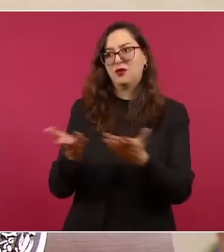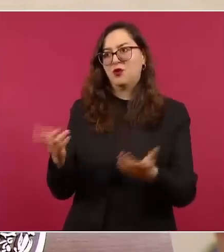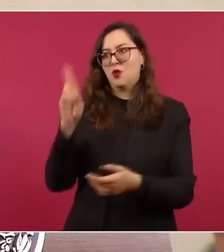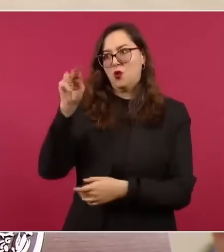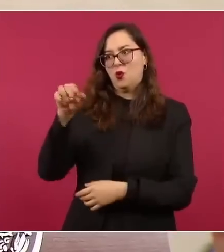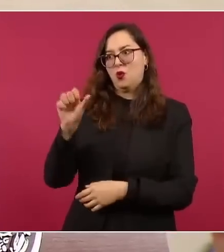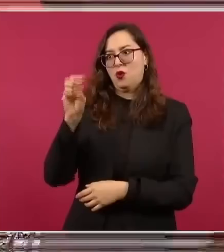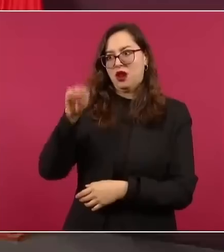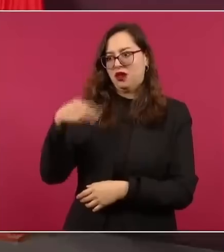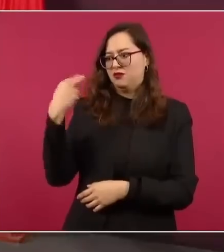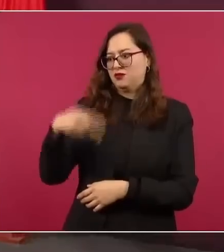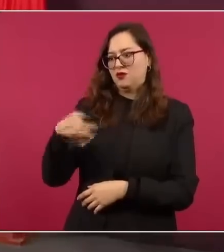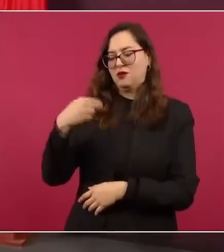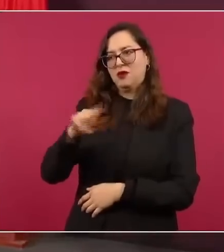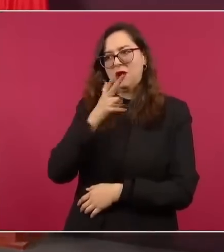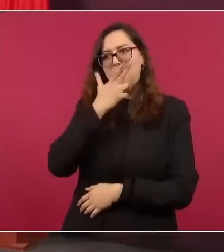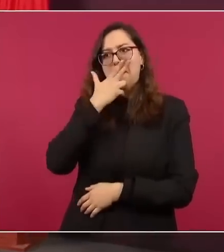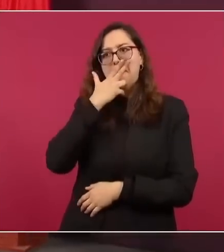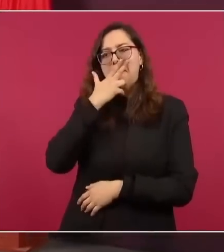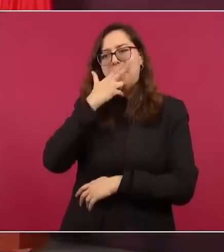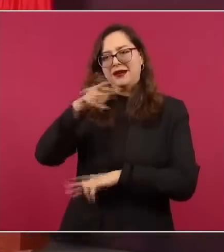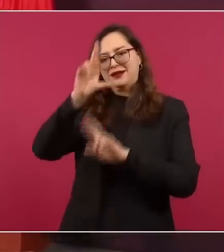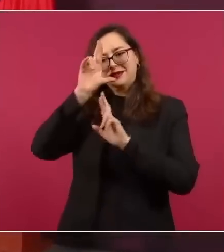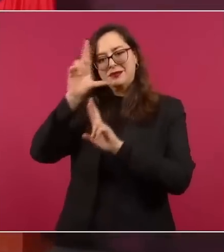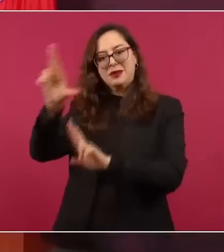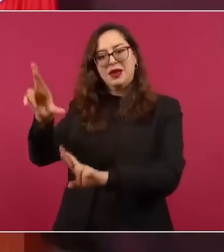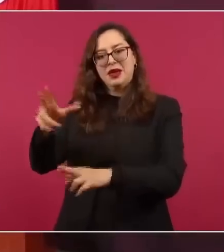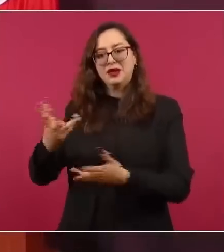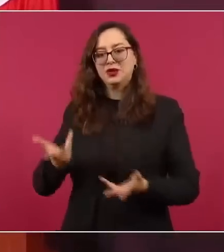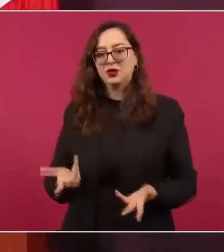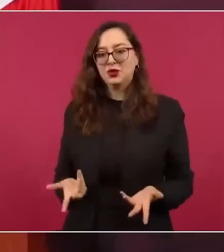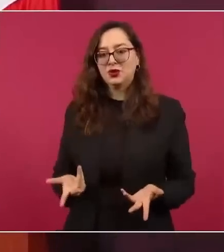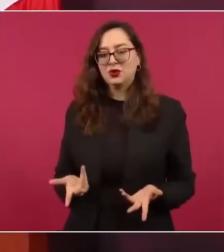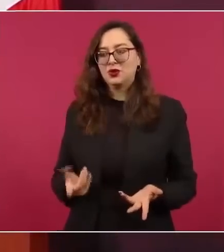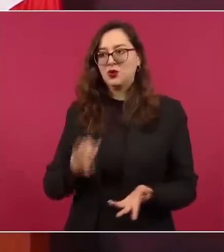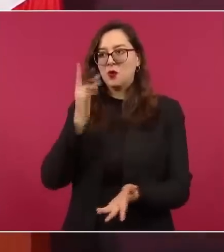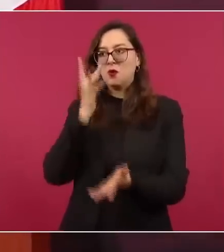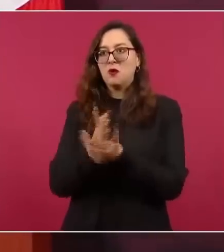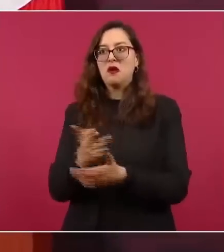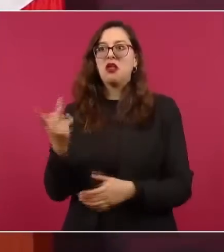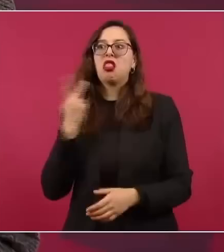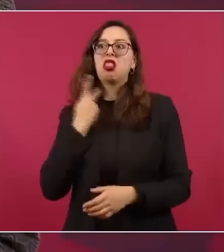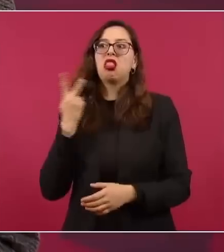por su politiquería.